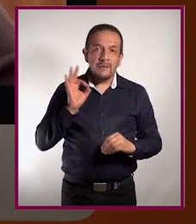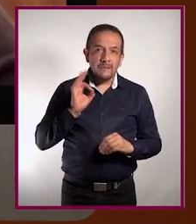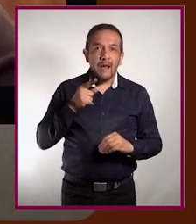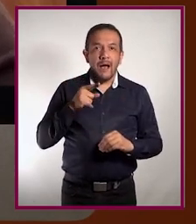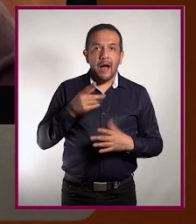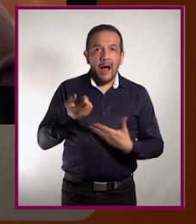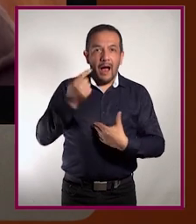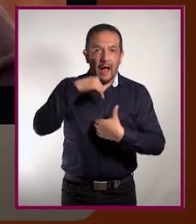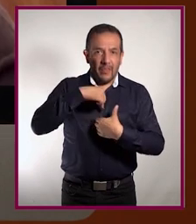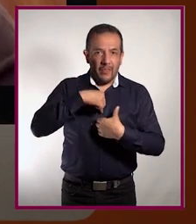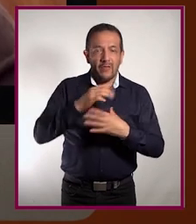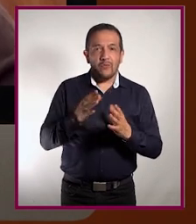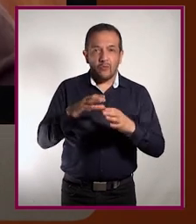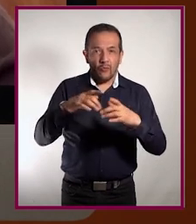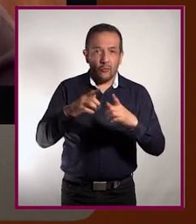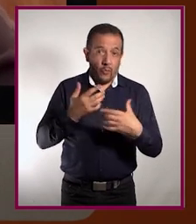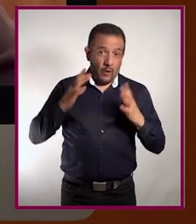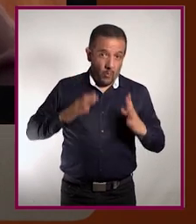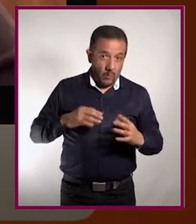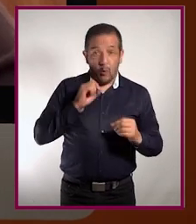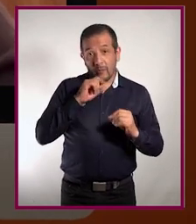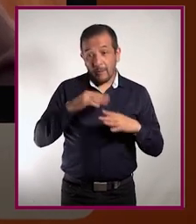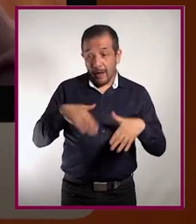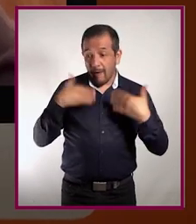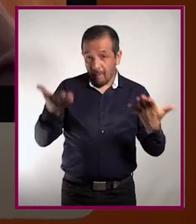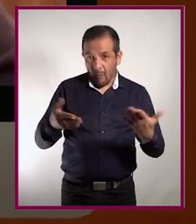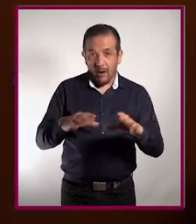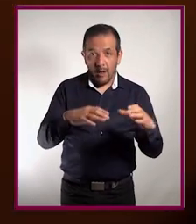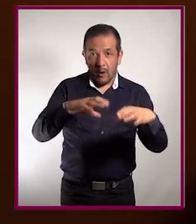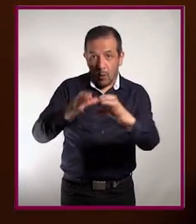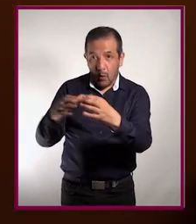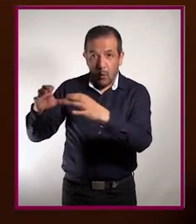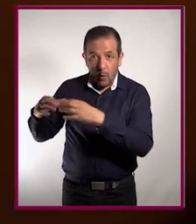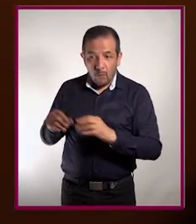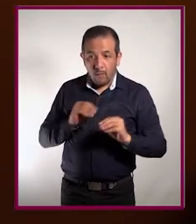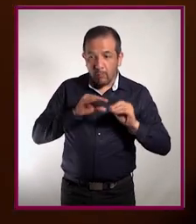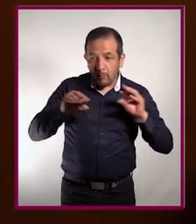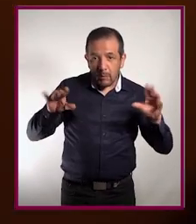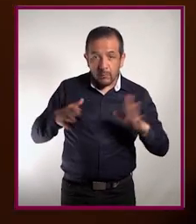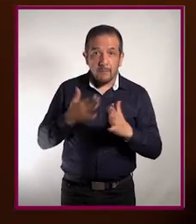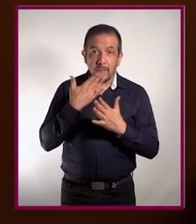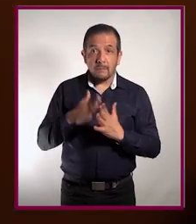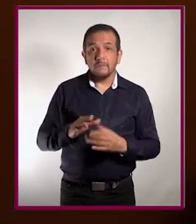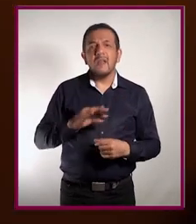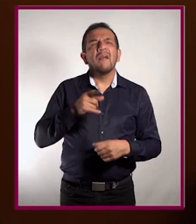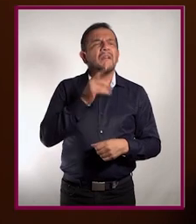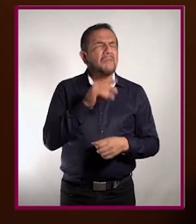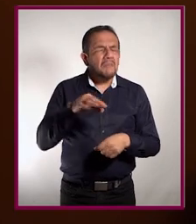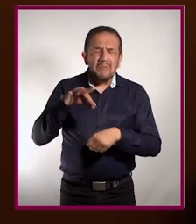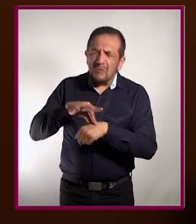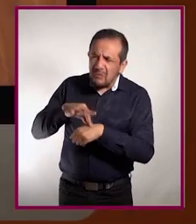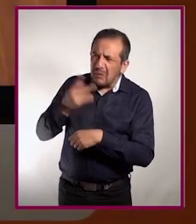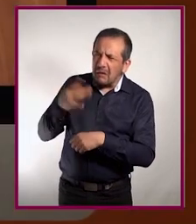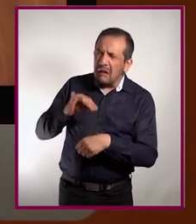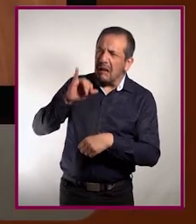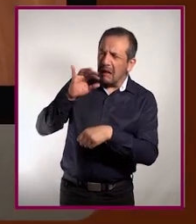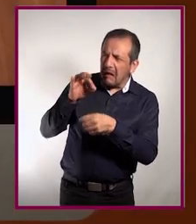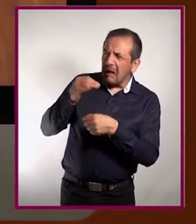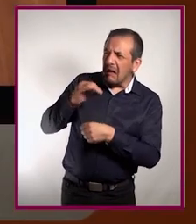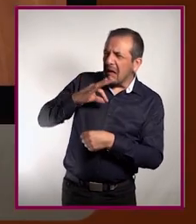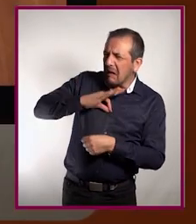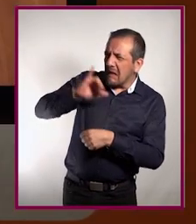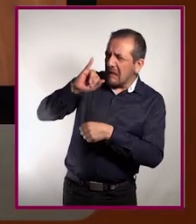más grandes dentro de una comunidad o dentro de un grupo de personas que conviven, ¿no? Doctora, ¿a qué se dedica la infectología? La